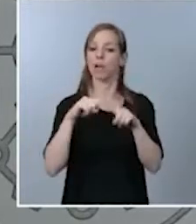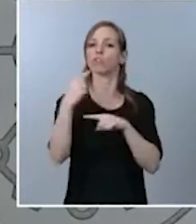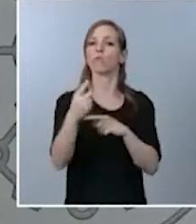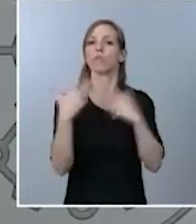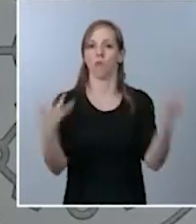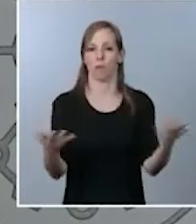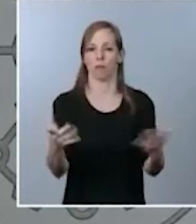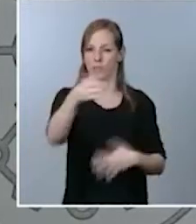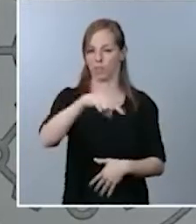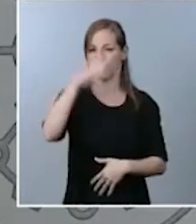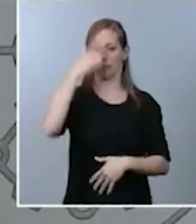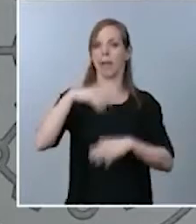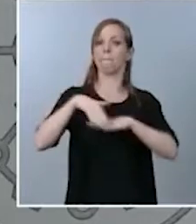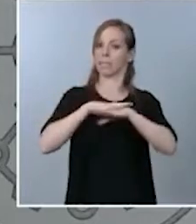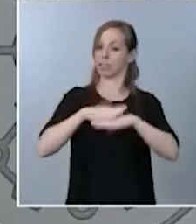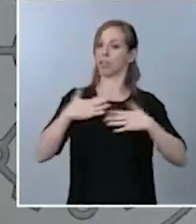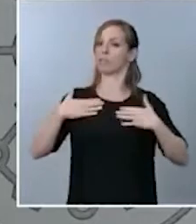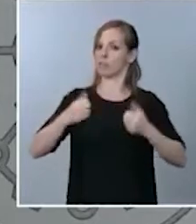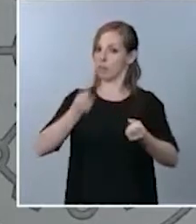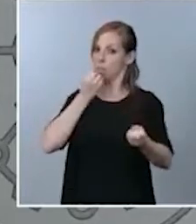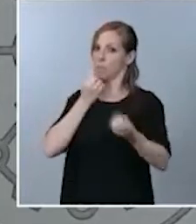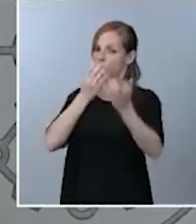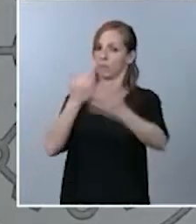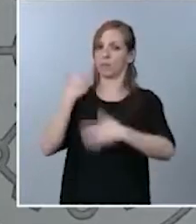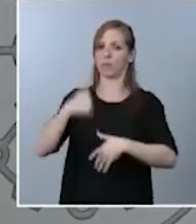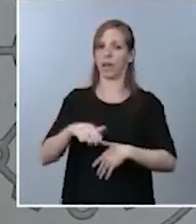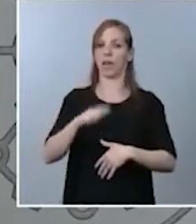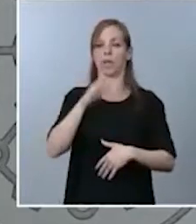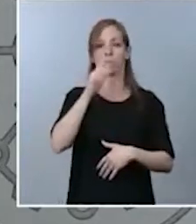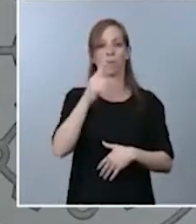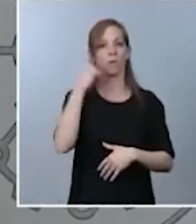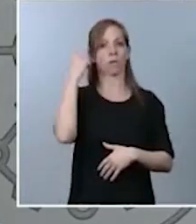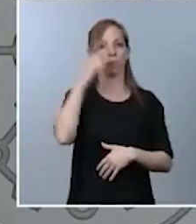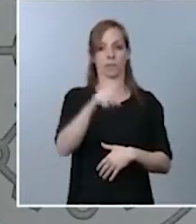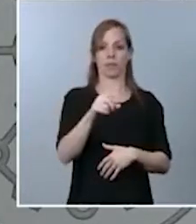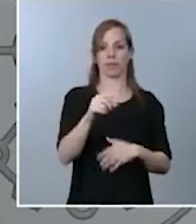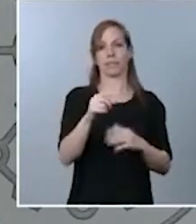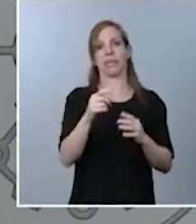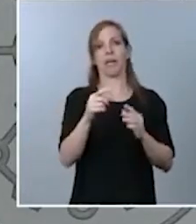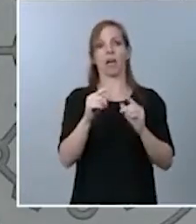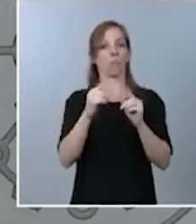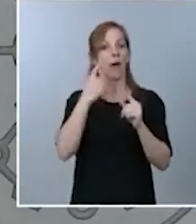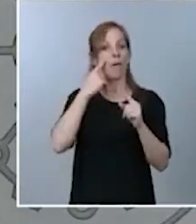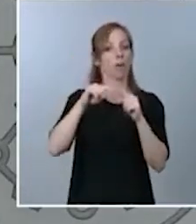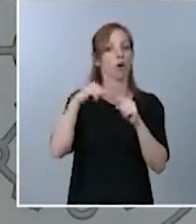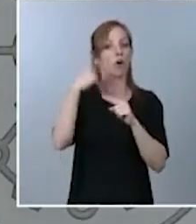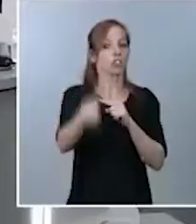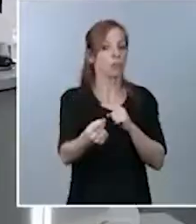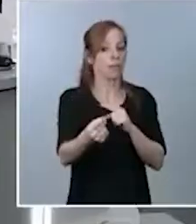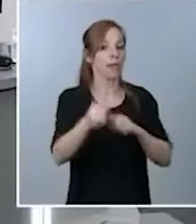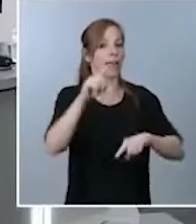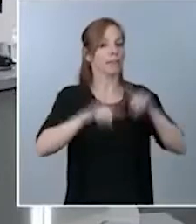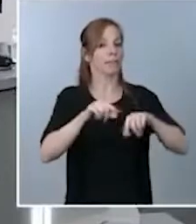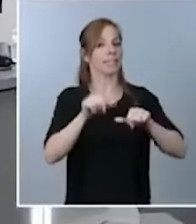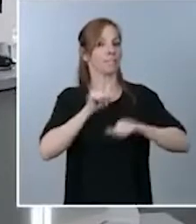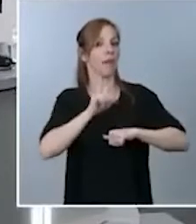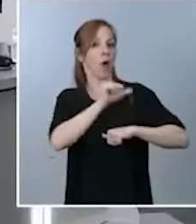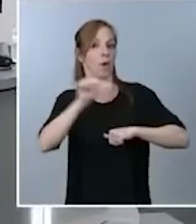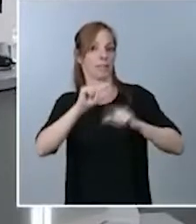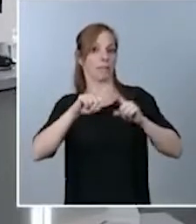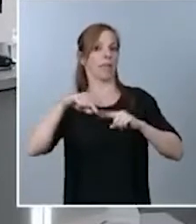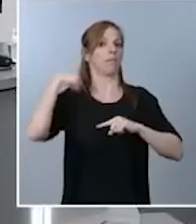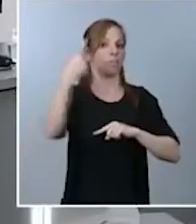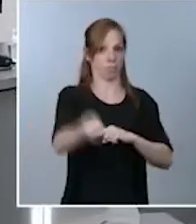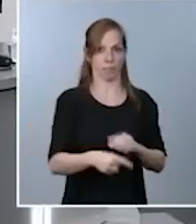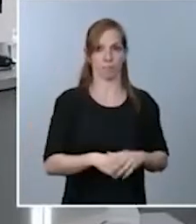así lo ha trasladado, llevan un decalaje desde una semana desde que se toman o desde que se decretan. Y, por